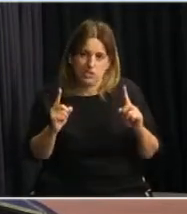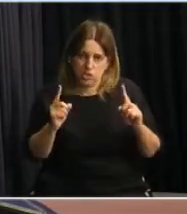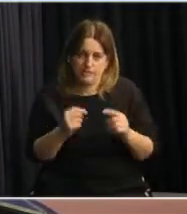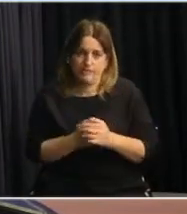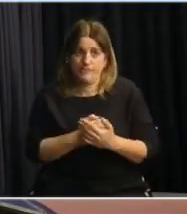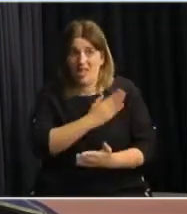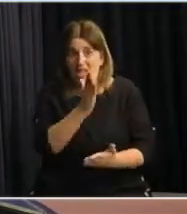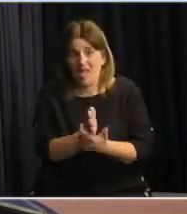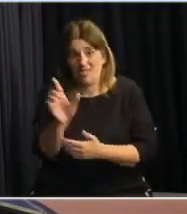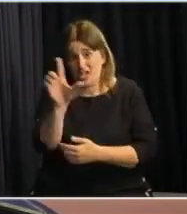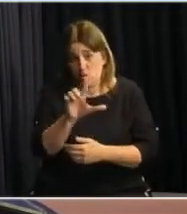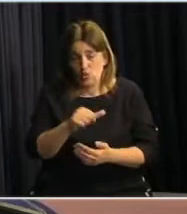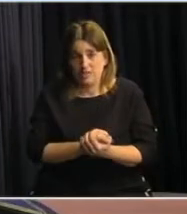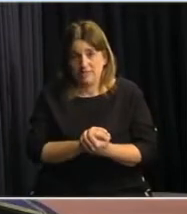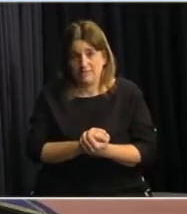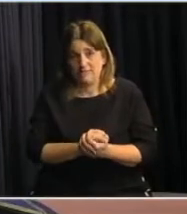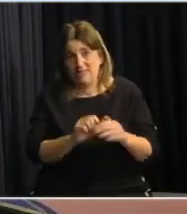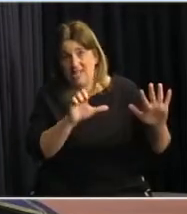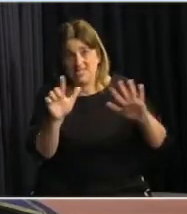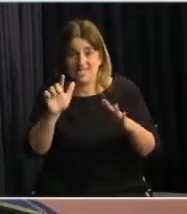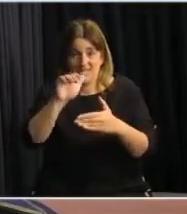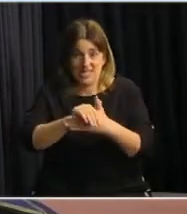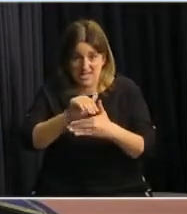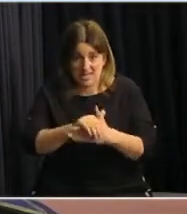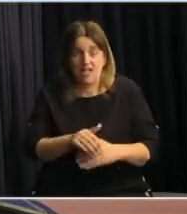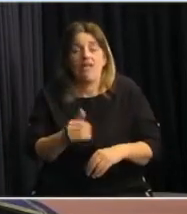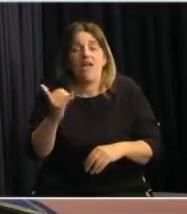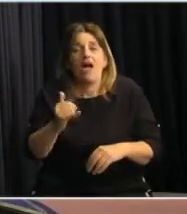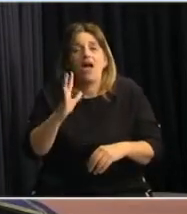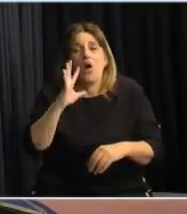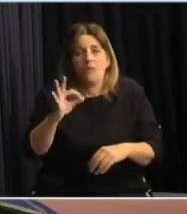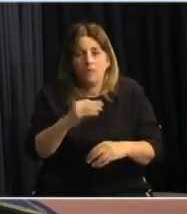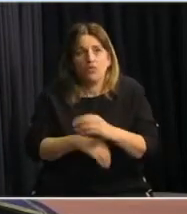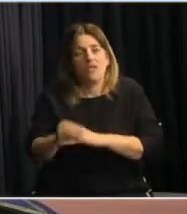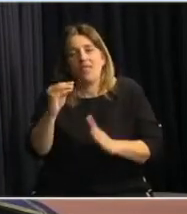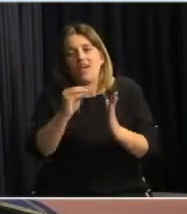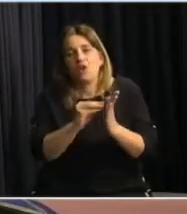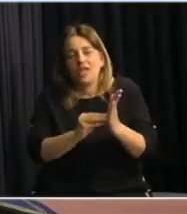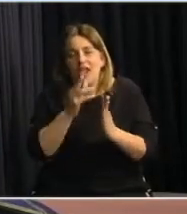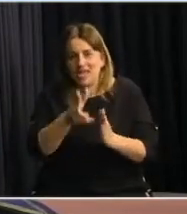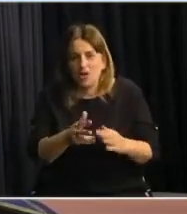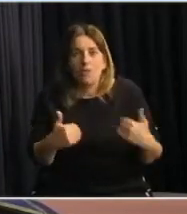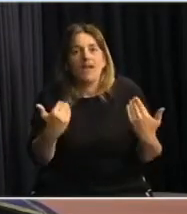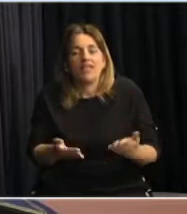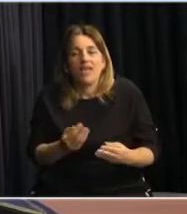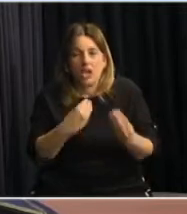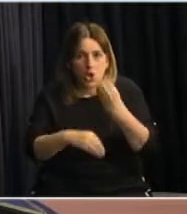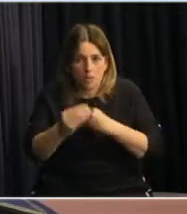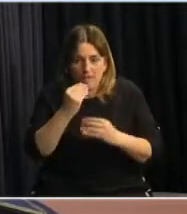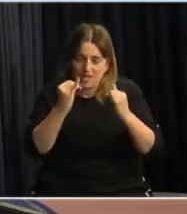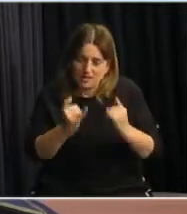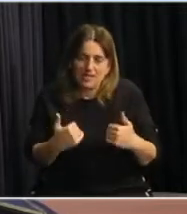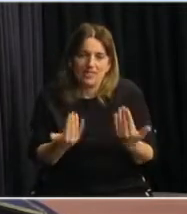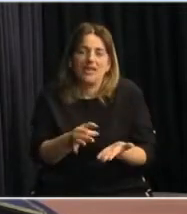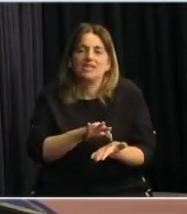Hasta el lunes, a las 19 horas, tienen la posibilidad de inscribir a sus hijos para que reciban alimentación, la